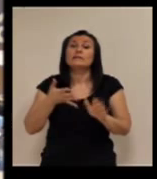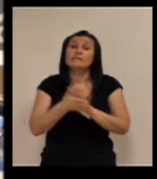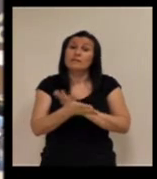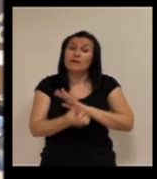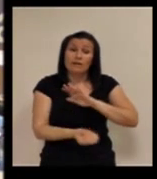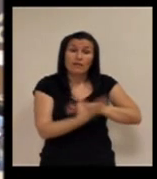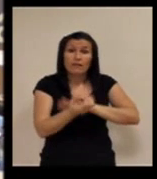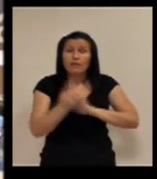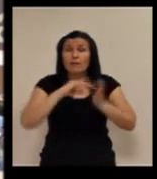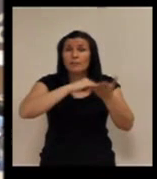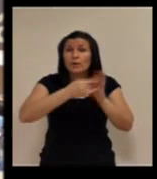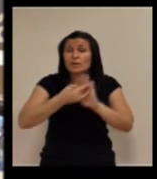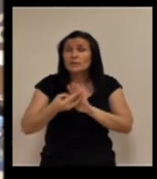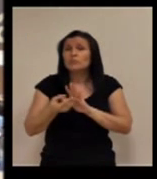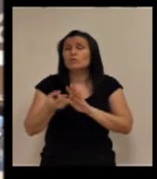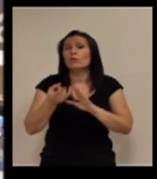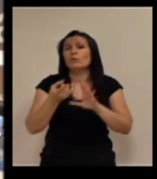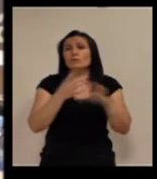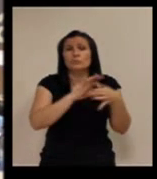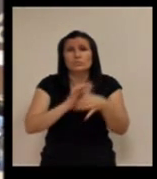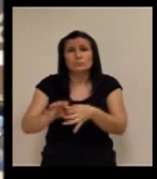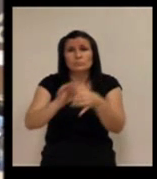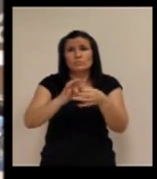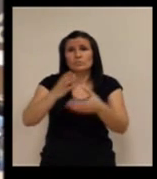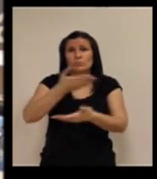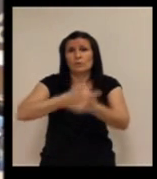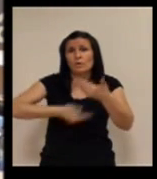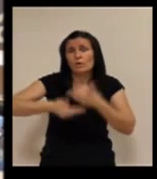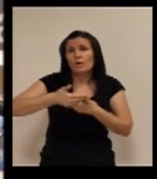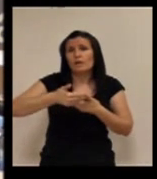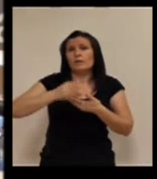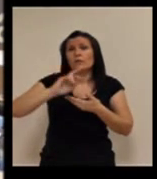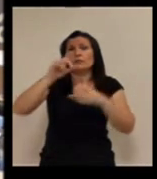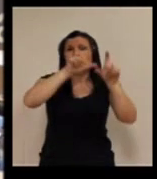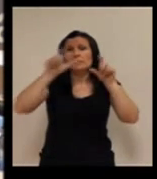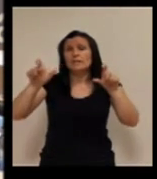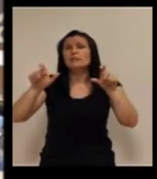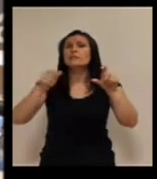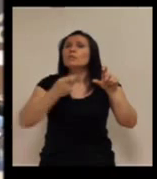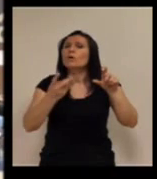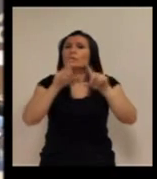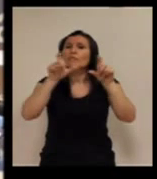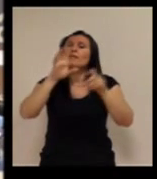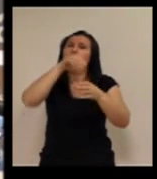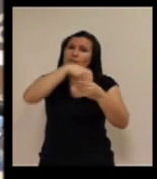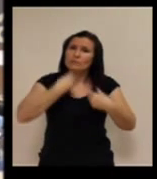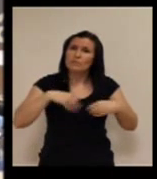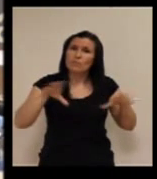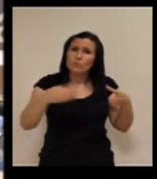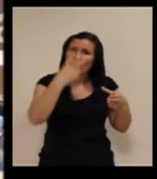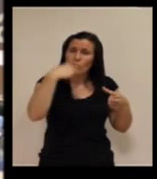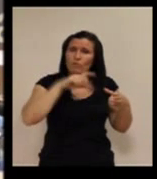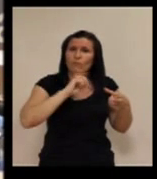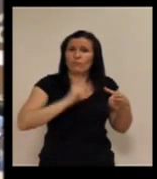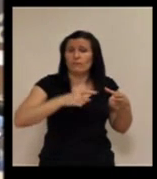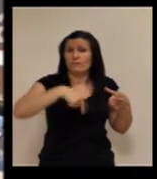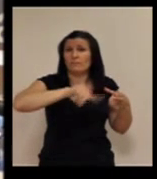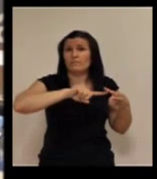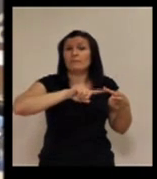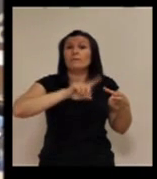proyectos, distintas investigaciones y colaborar, como os comento, con algunas empresas del grupo. Pero, bueno,